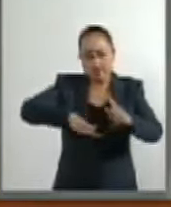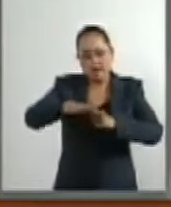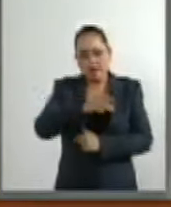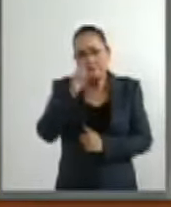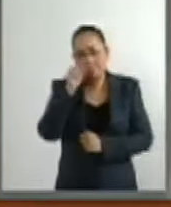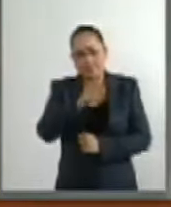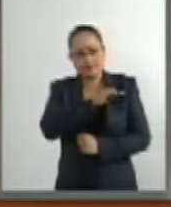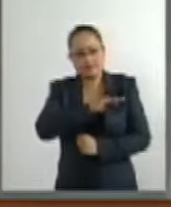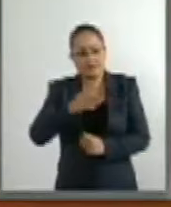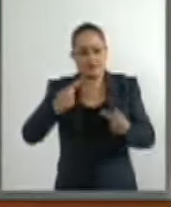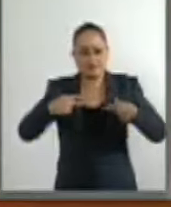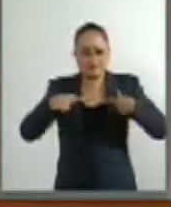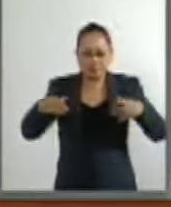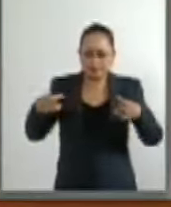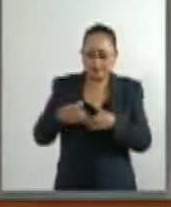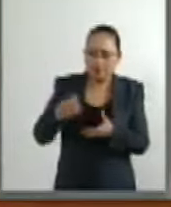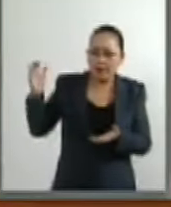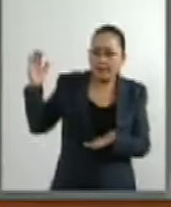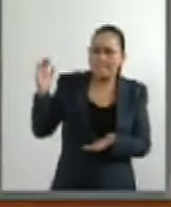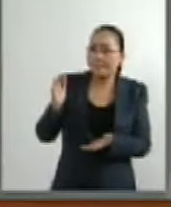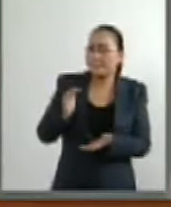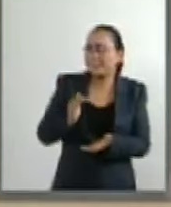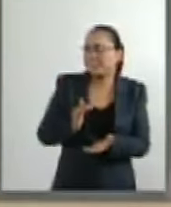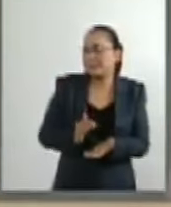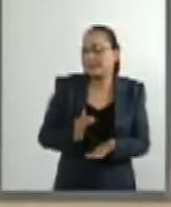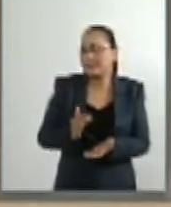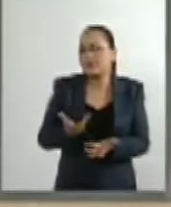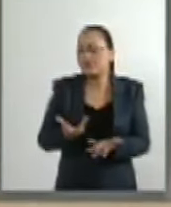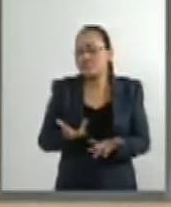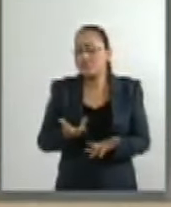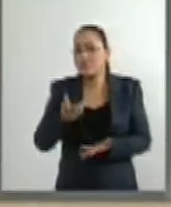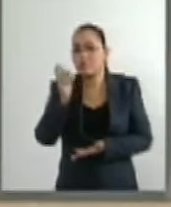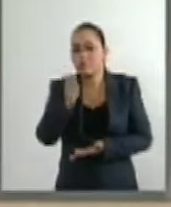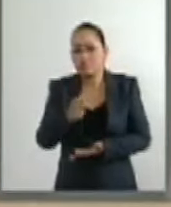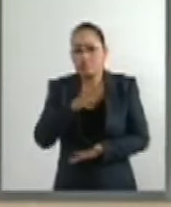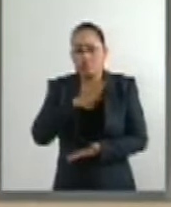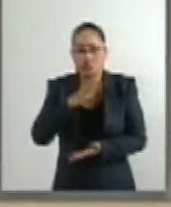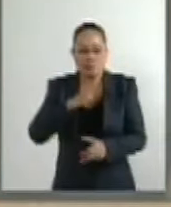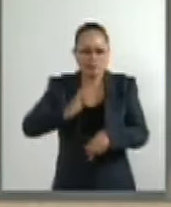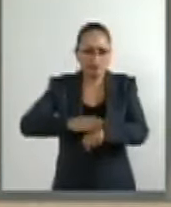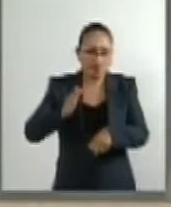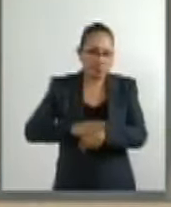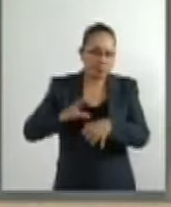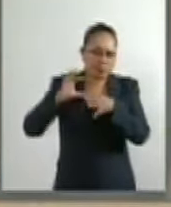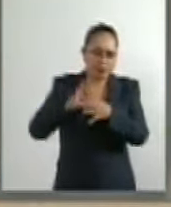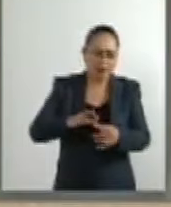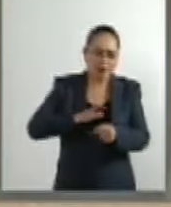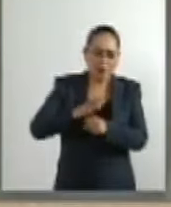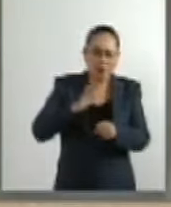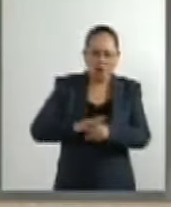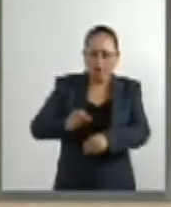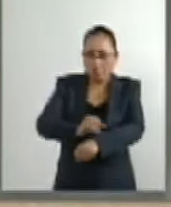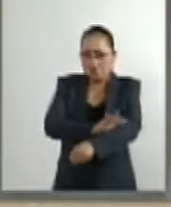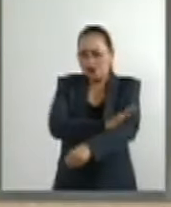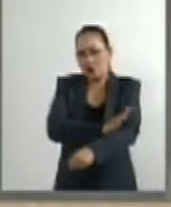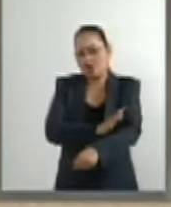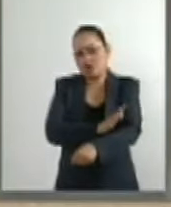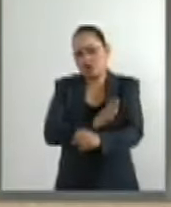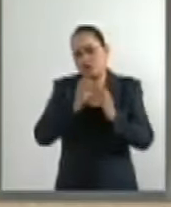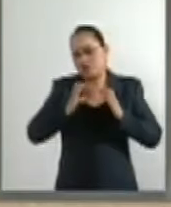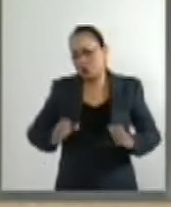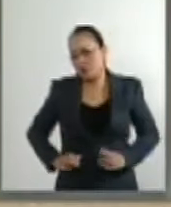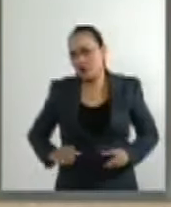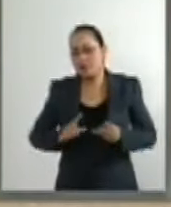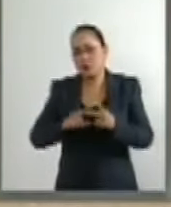reduzcan el sentimiento de incapacidad, favoreciendo la descarga emocional, física y